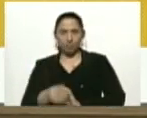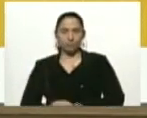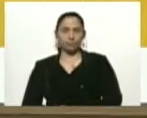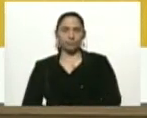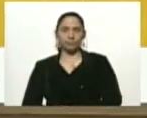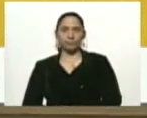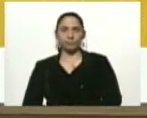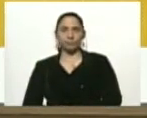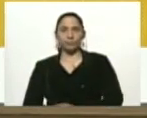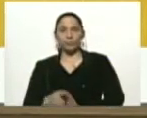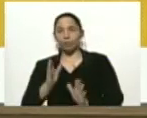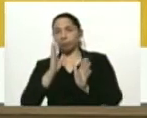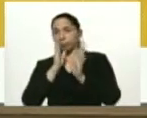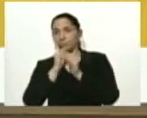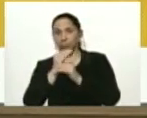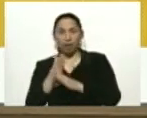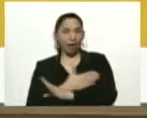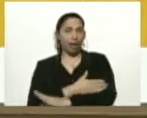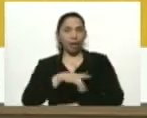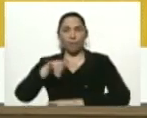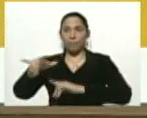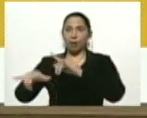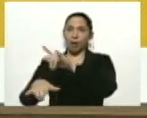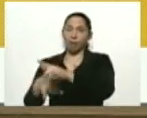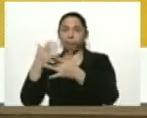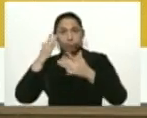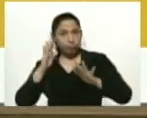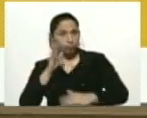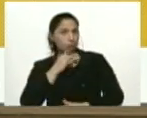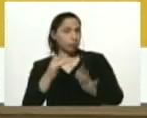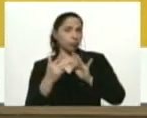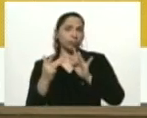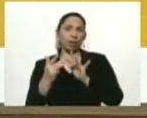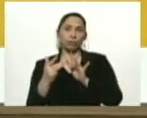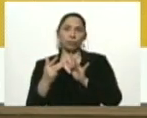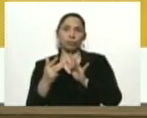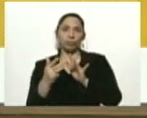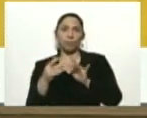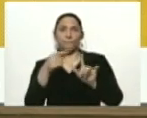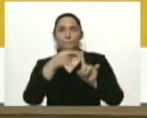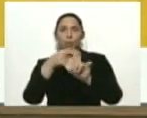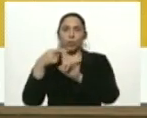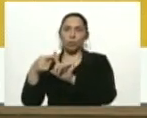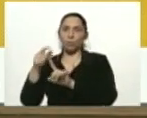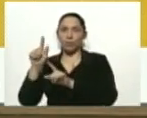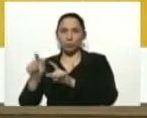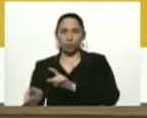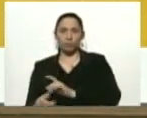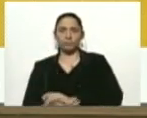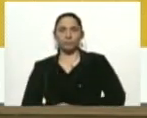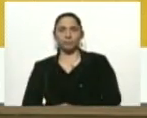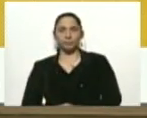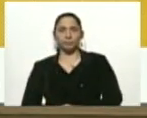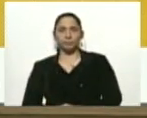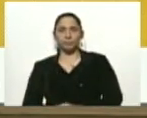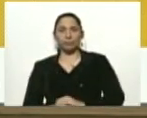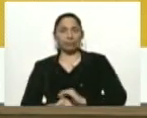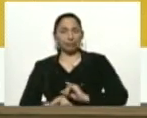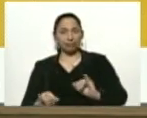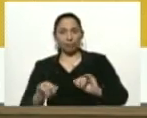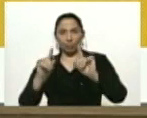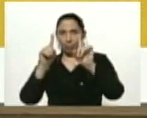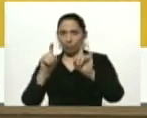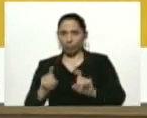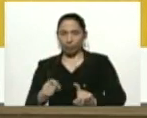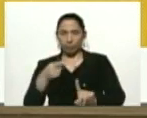No tiene antecedentes de viaje aparente ni contacto con un caso positivo. Ya dado que su prueba molecular